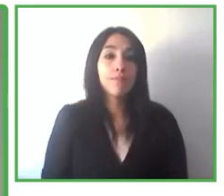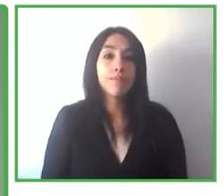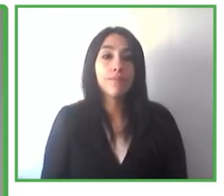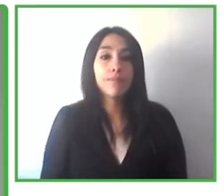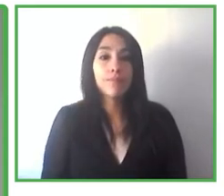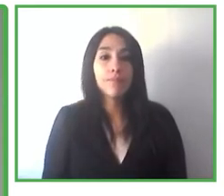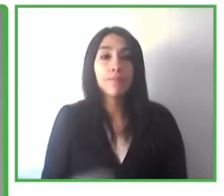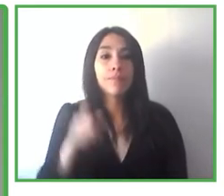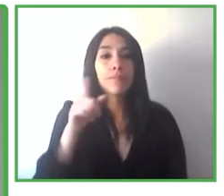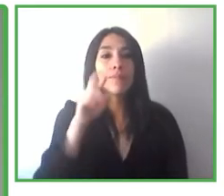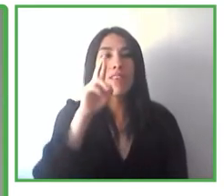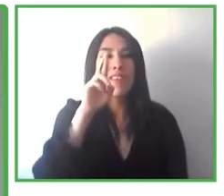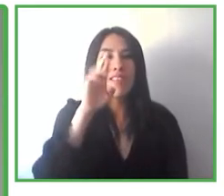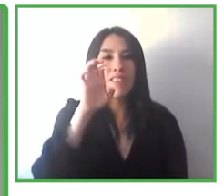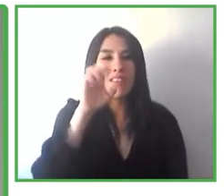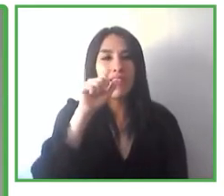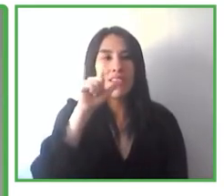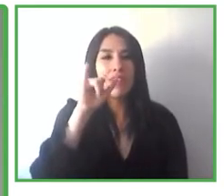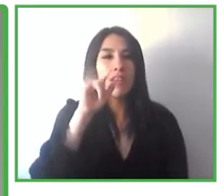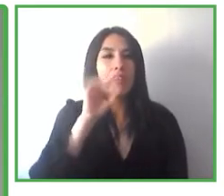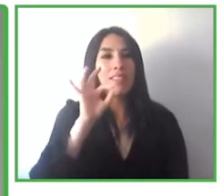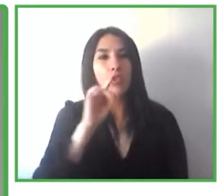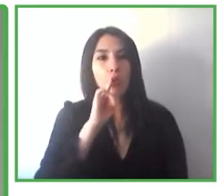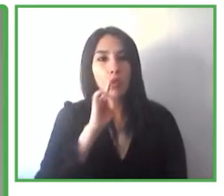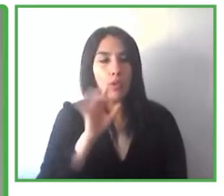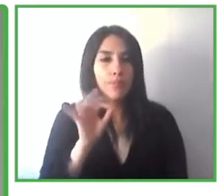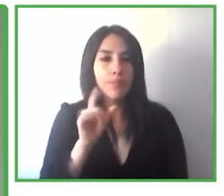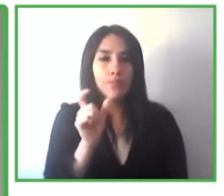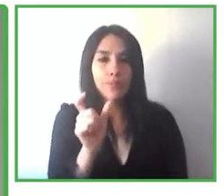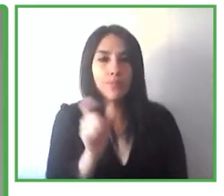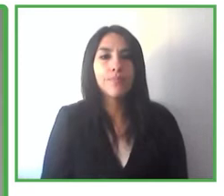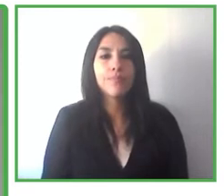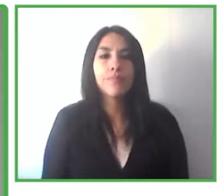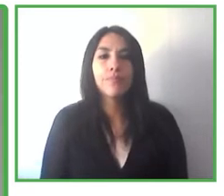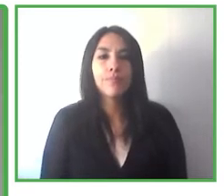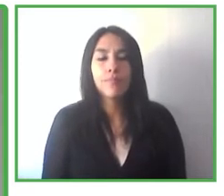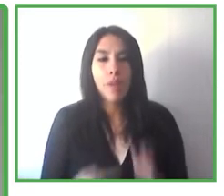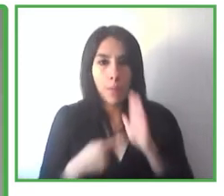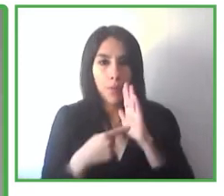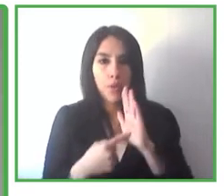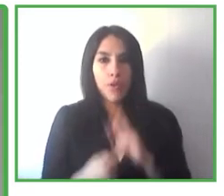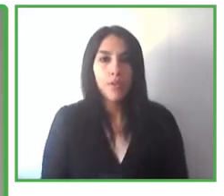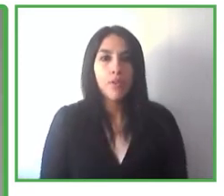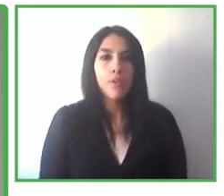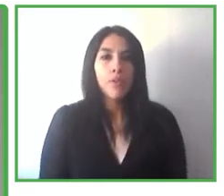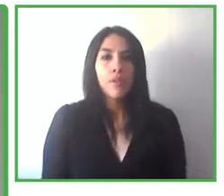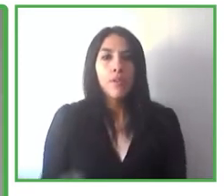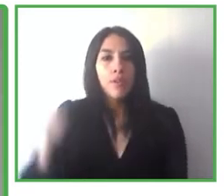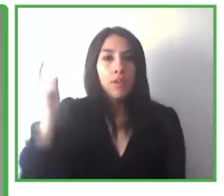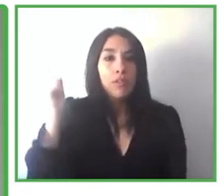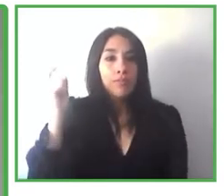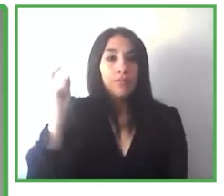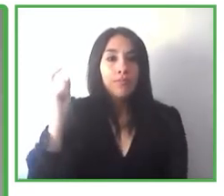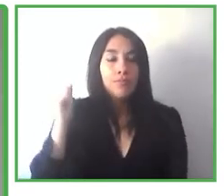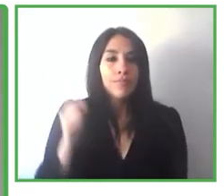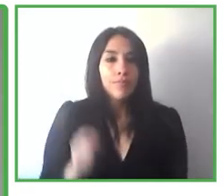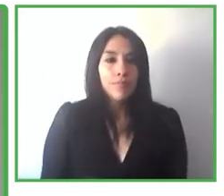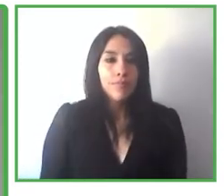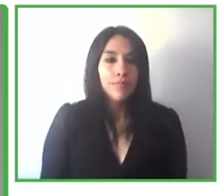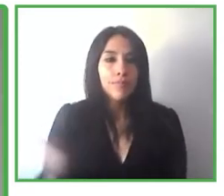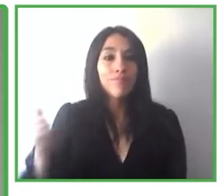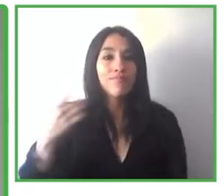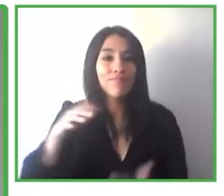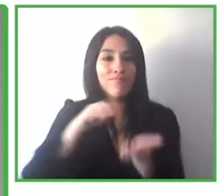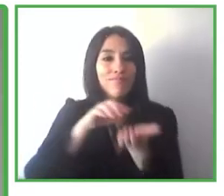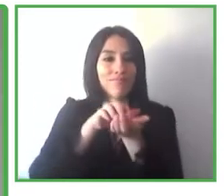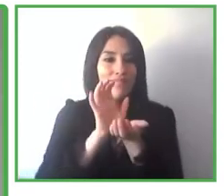años, ahora, pues no está tan de moda, pero Pokémon Go realmente era un juego basado en realidad aumentada, ¿no? Bueno, pues se han ido implementando